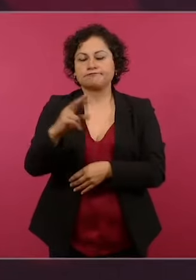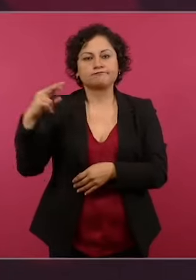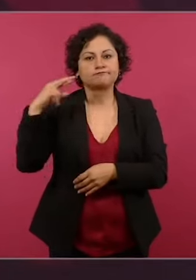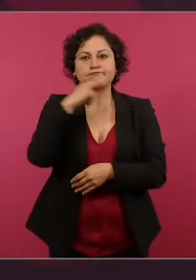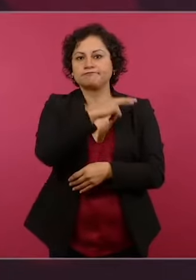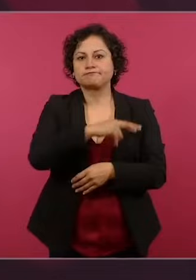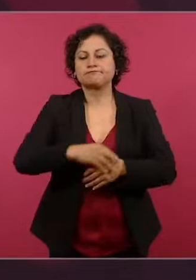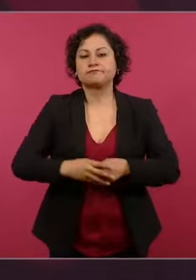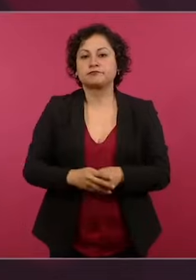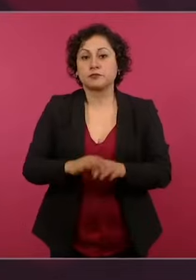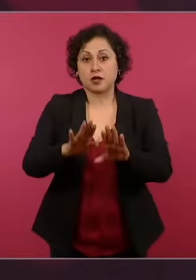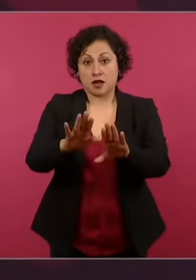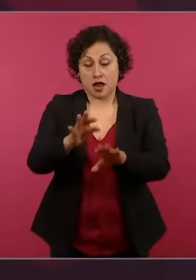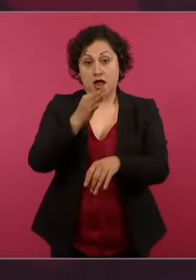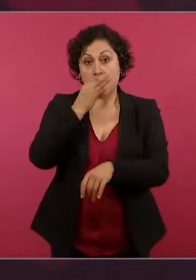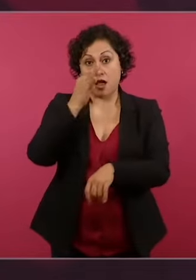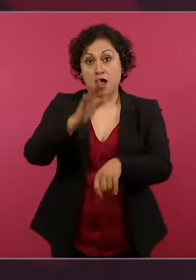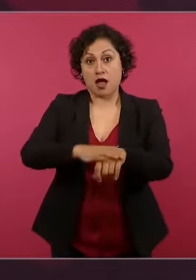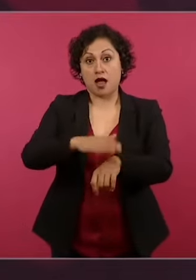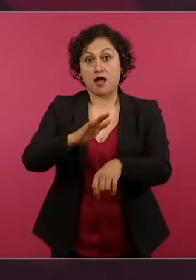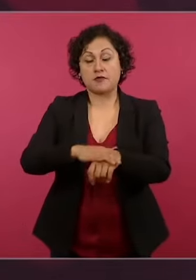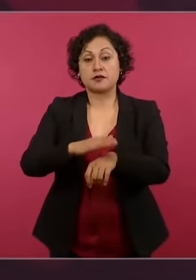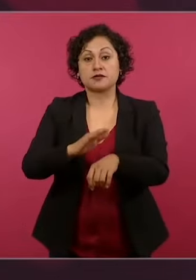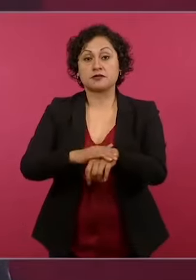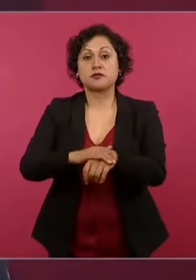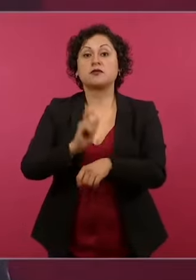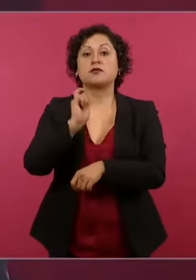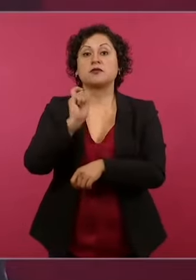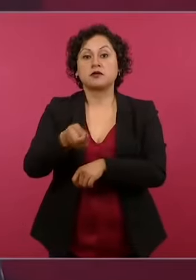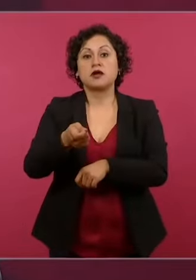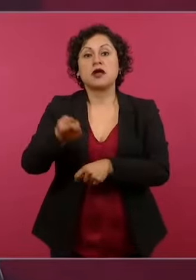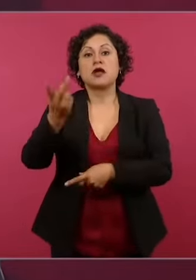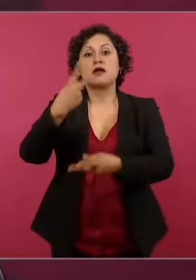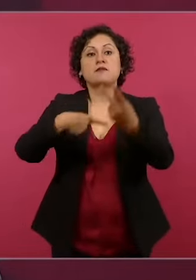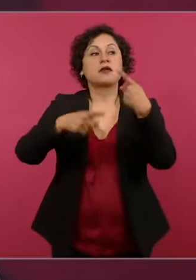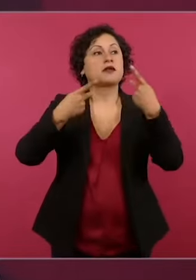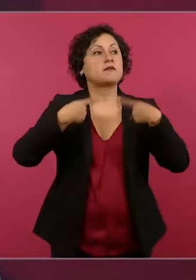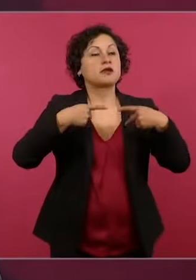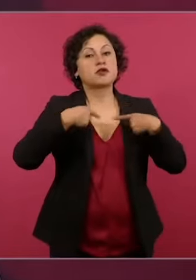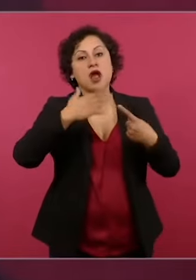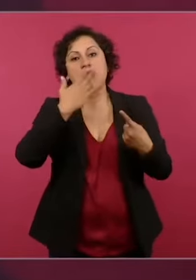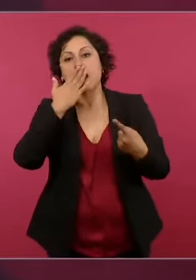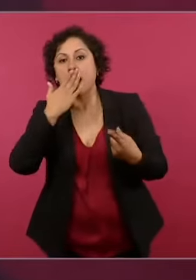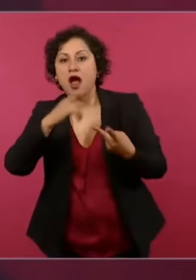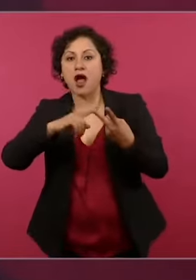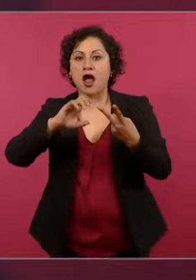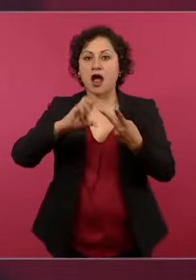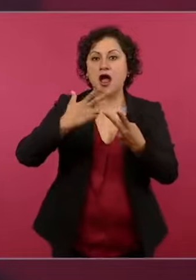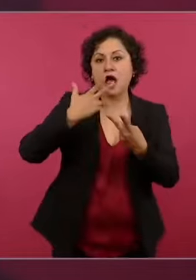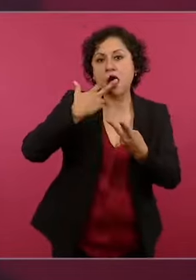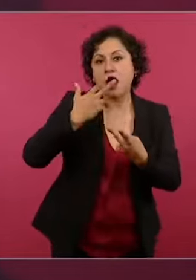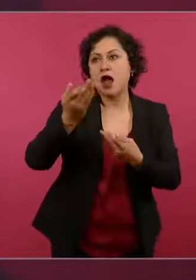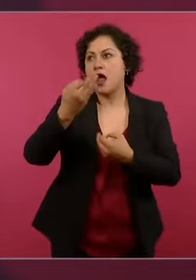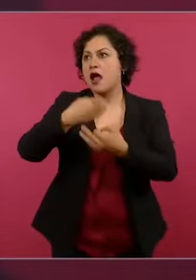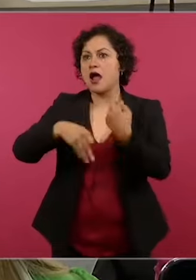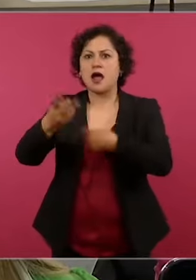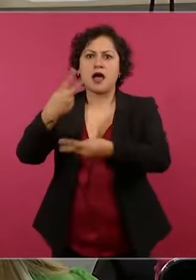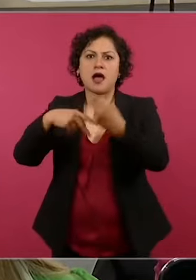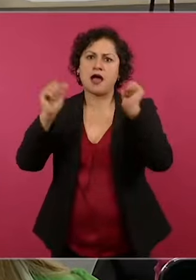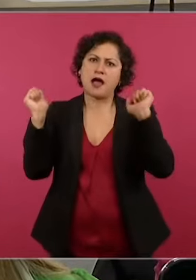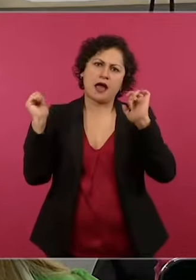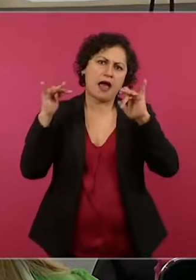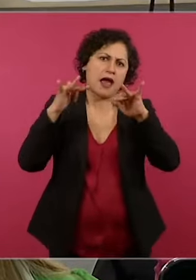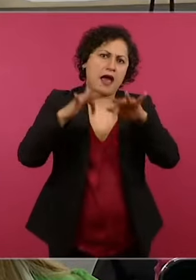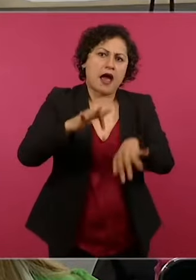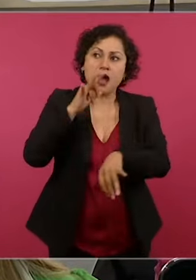Aquí cabe señalar que además viene gente de Sonora, de Chihuahua, llega repentinamente a un punto, no avisa a